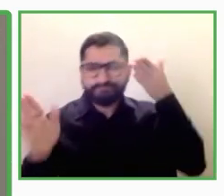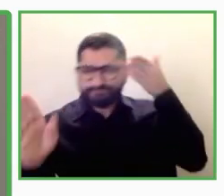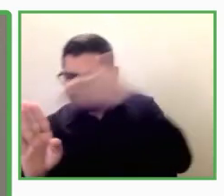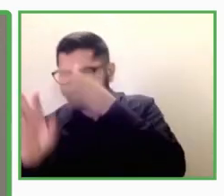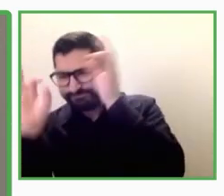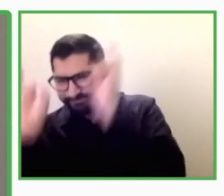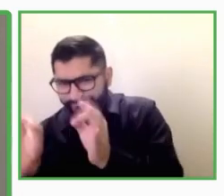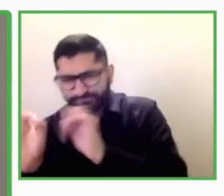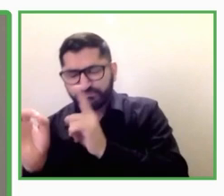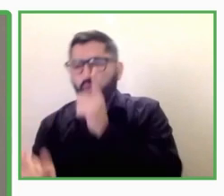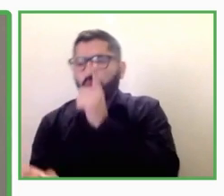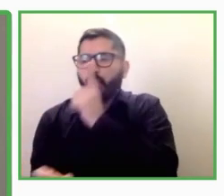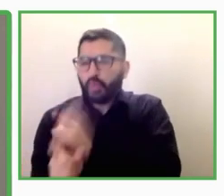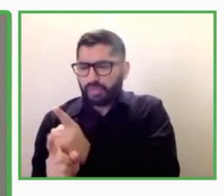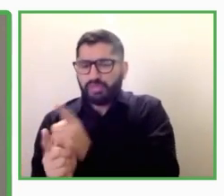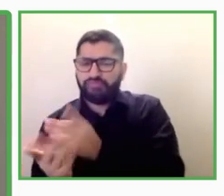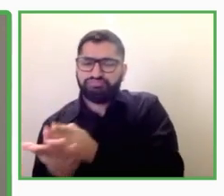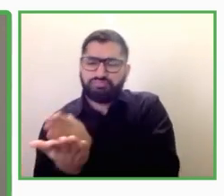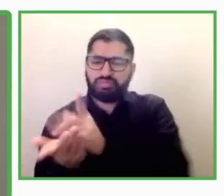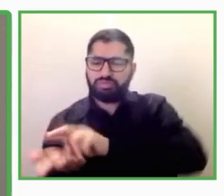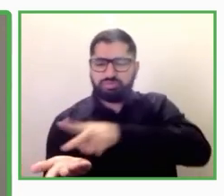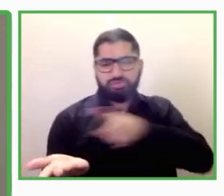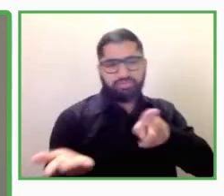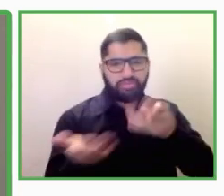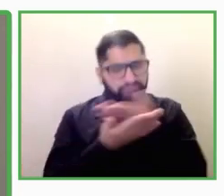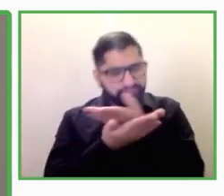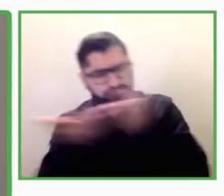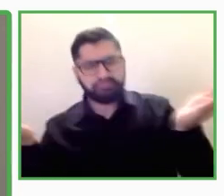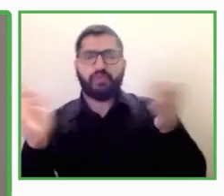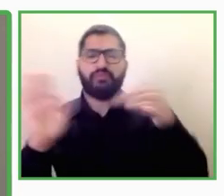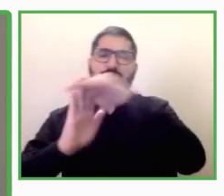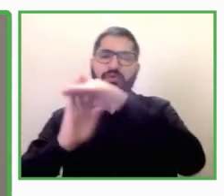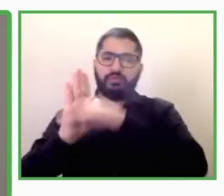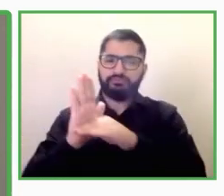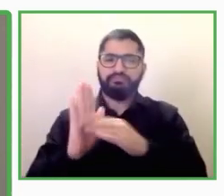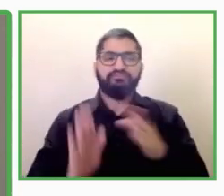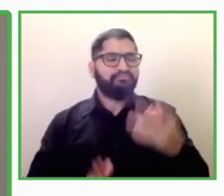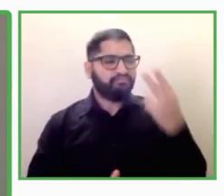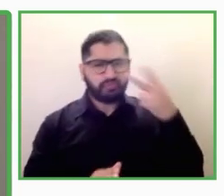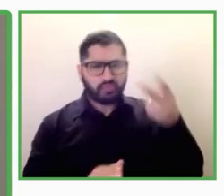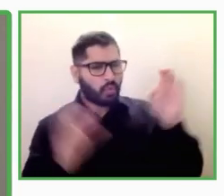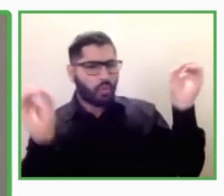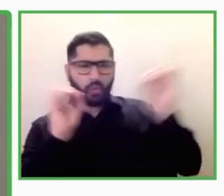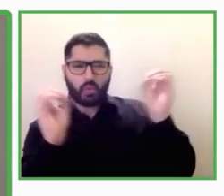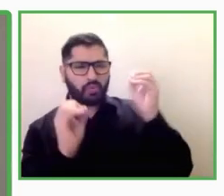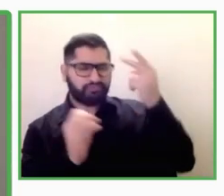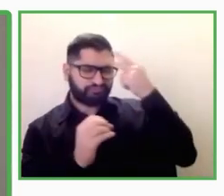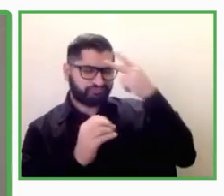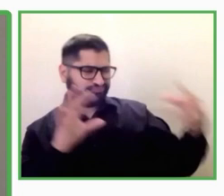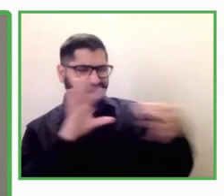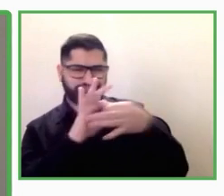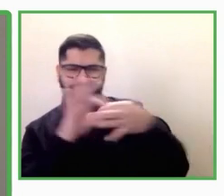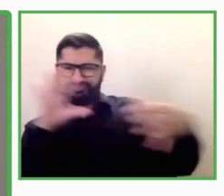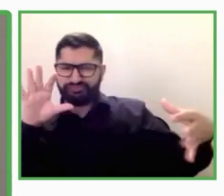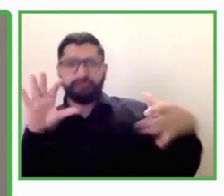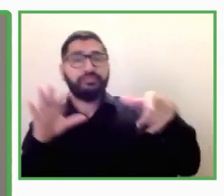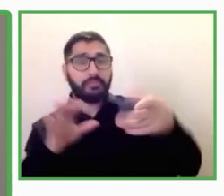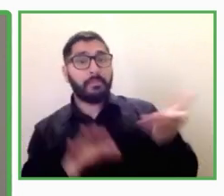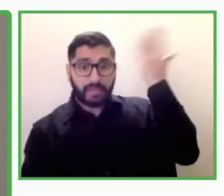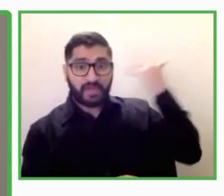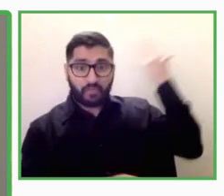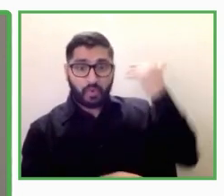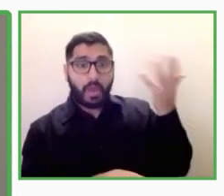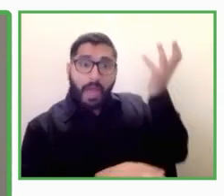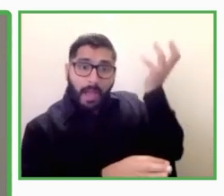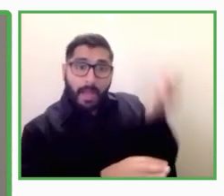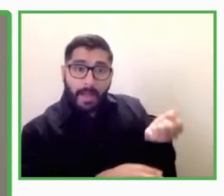que dirigirlas. Nosotros, por ejemplo, en España tenemos un observatorio que se llama Odismed que observa cómo funciona el mercado de trabajo para las personas con